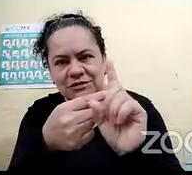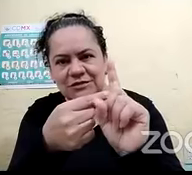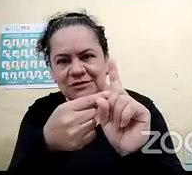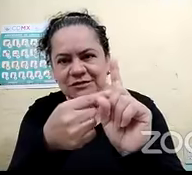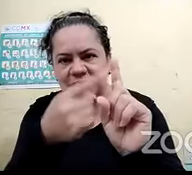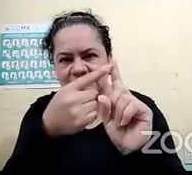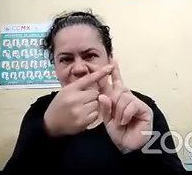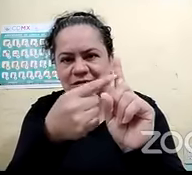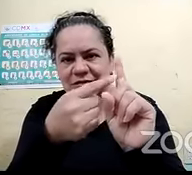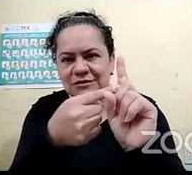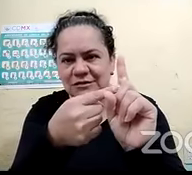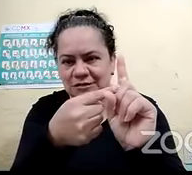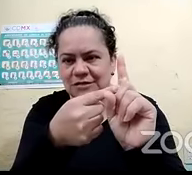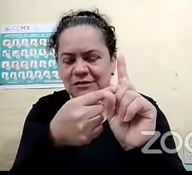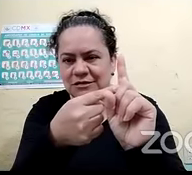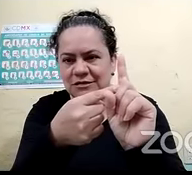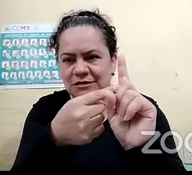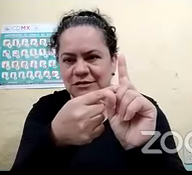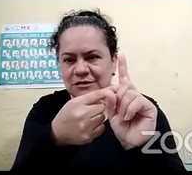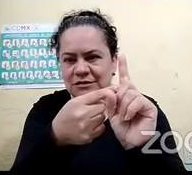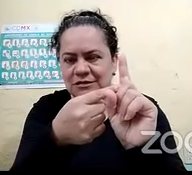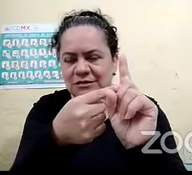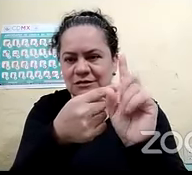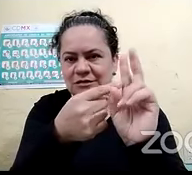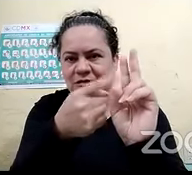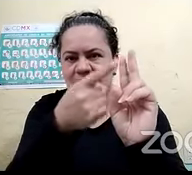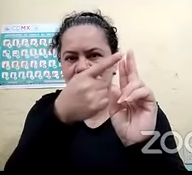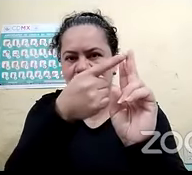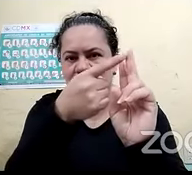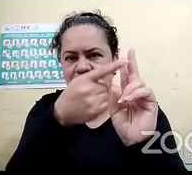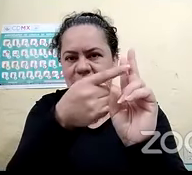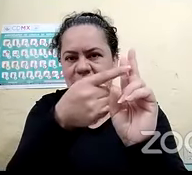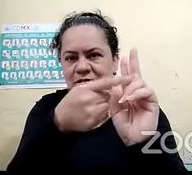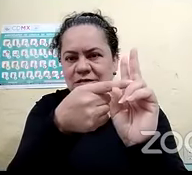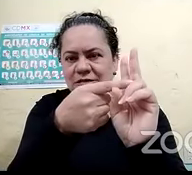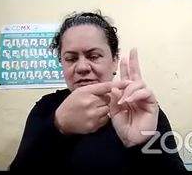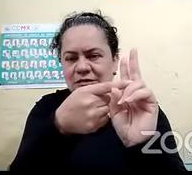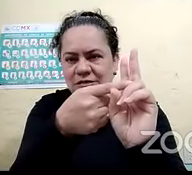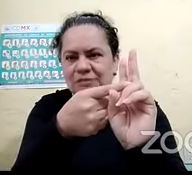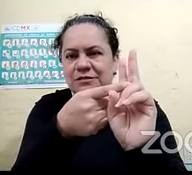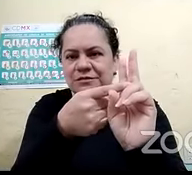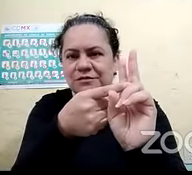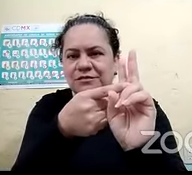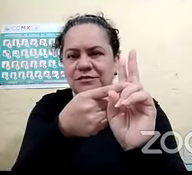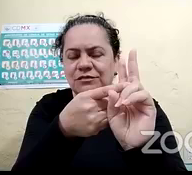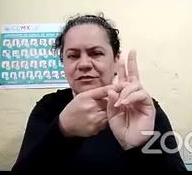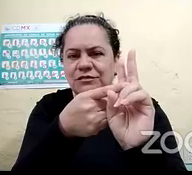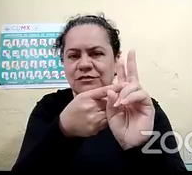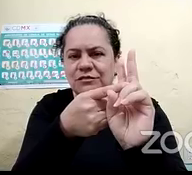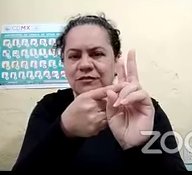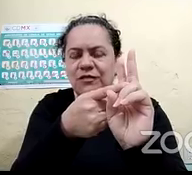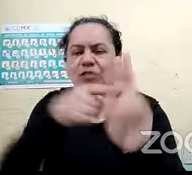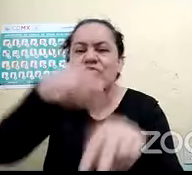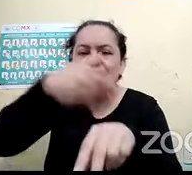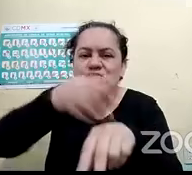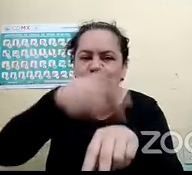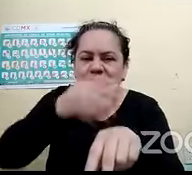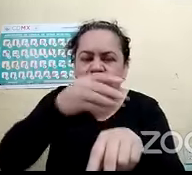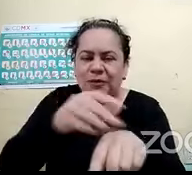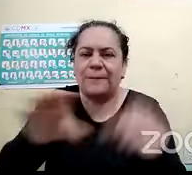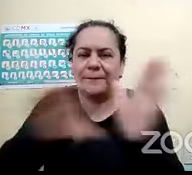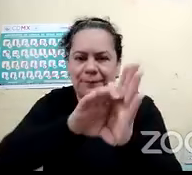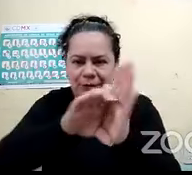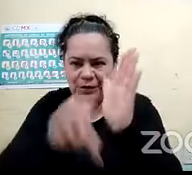Entonces, nosotros podemos asignarle un número a cada falange. Uno, dos,